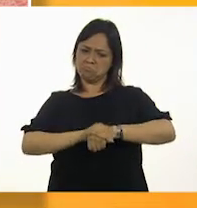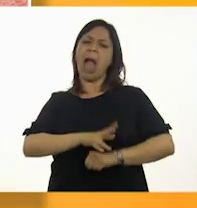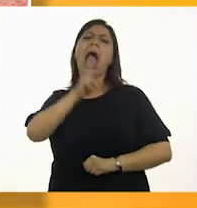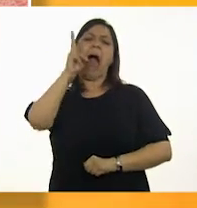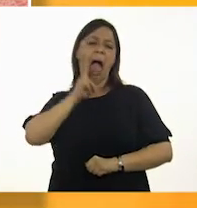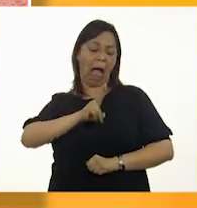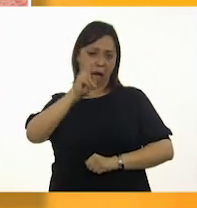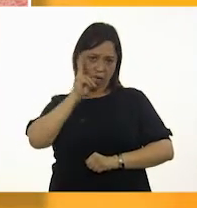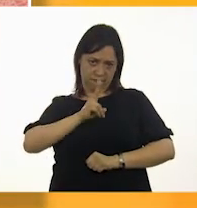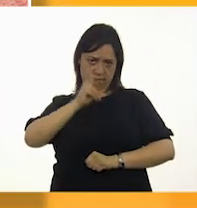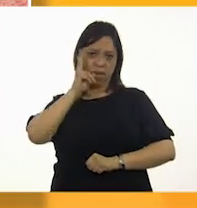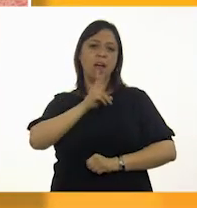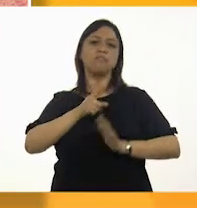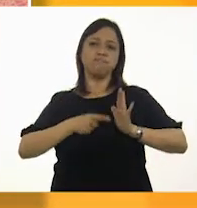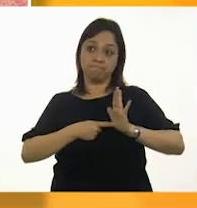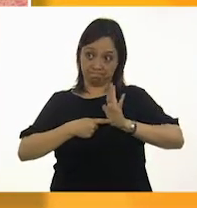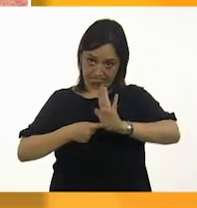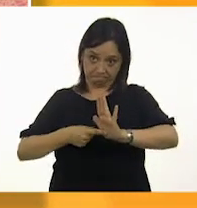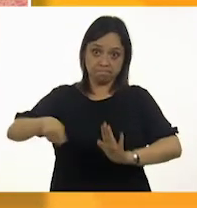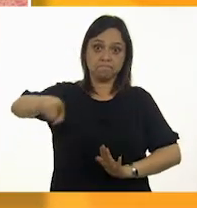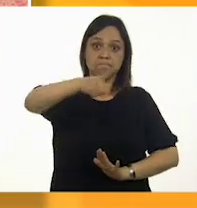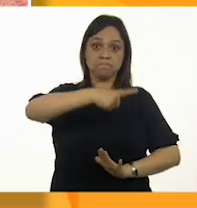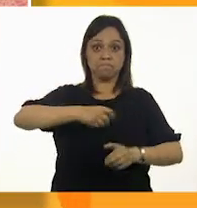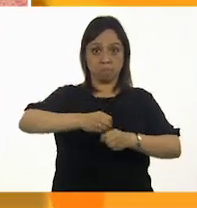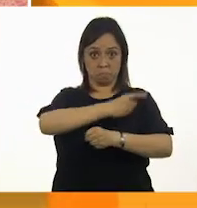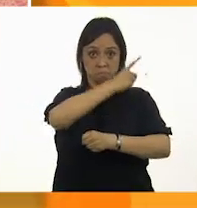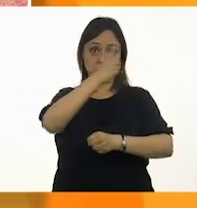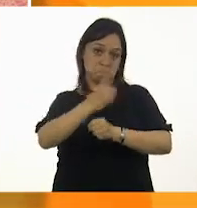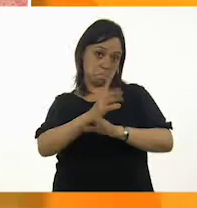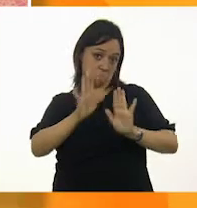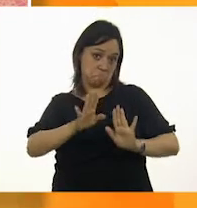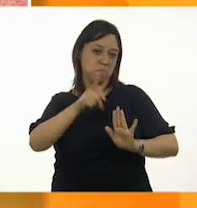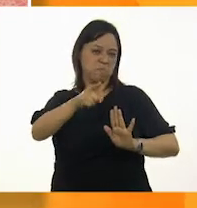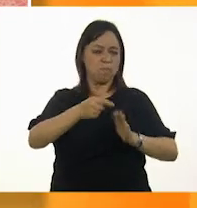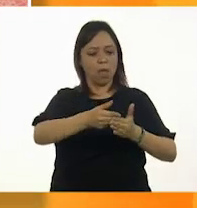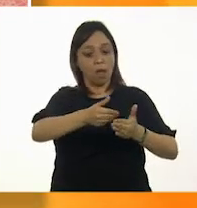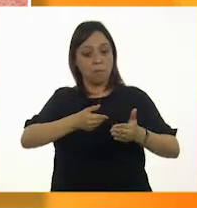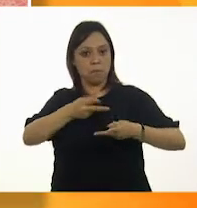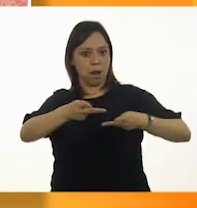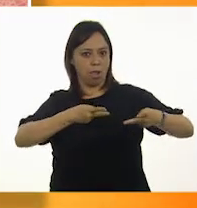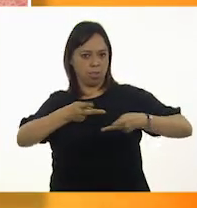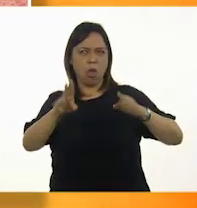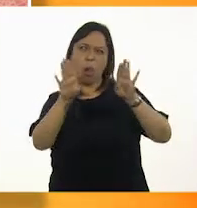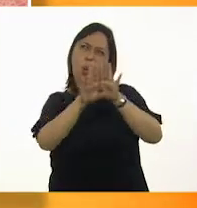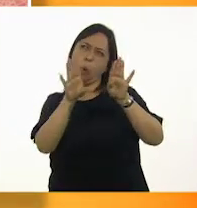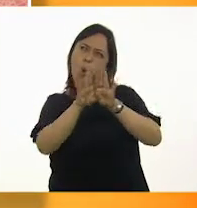oportunidad. Así que prepara un plan. Plan para ser amigos.